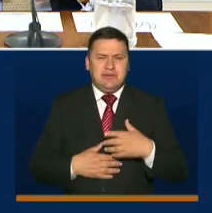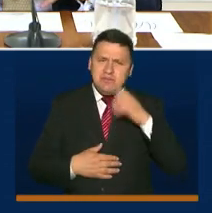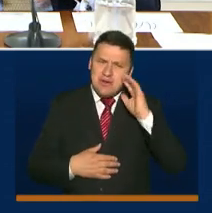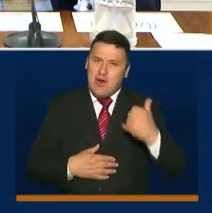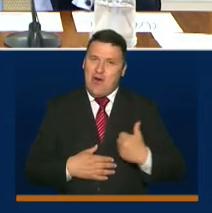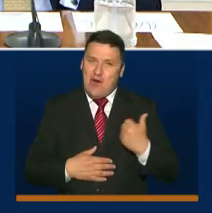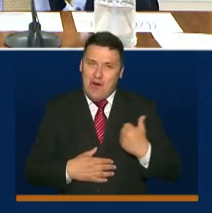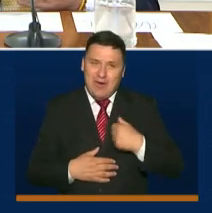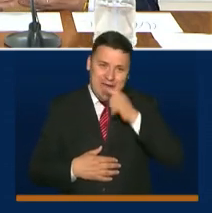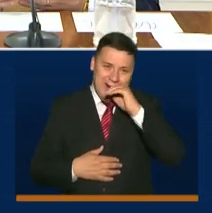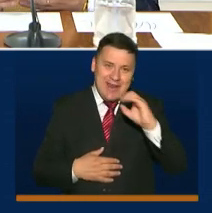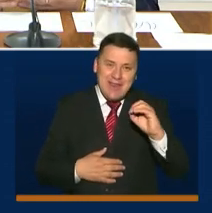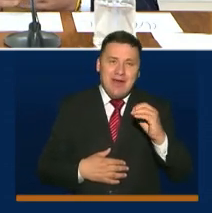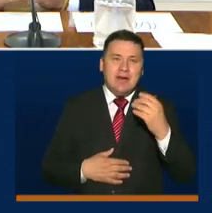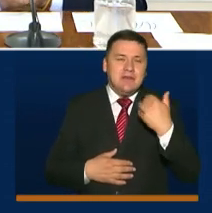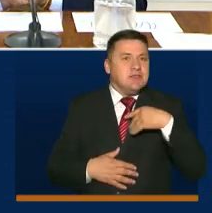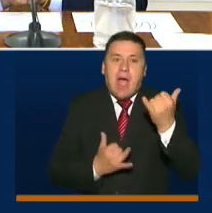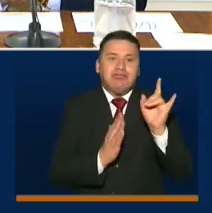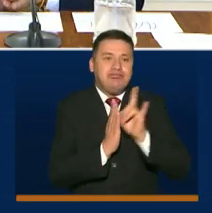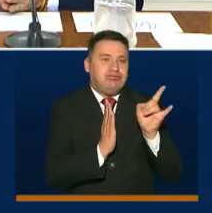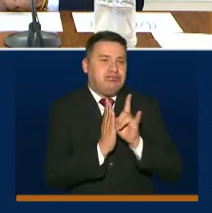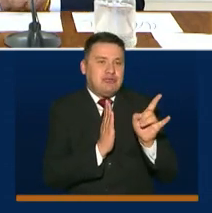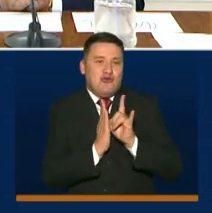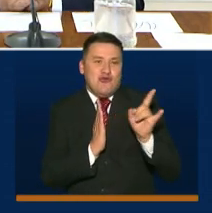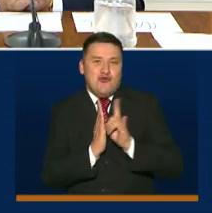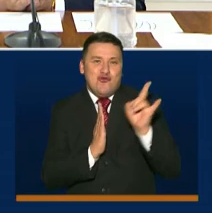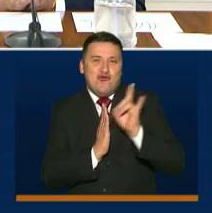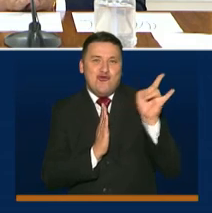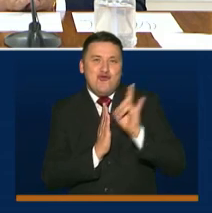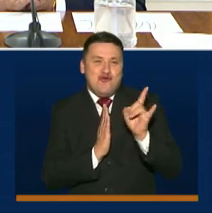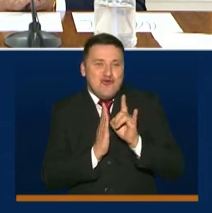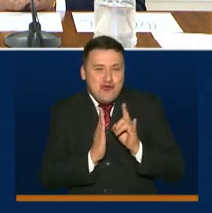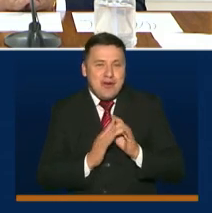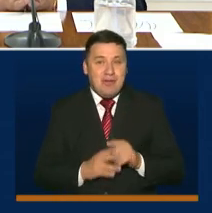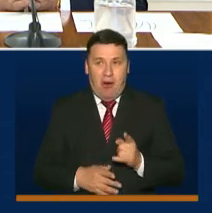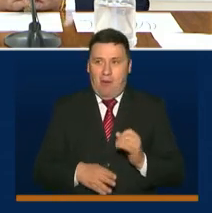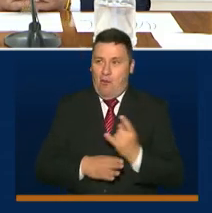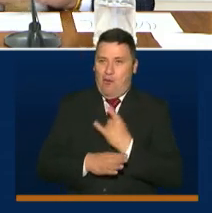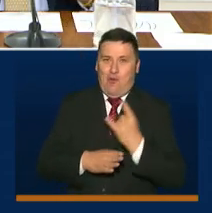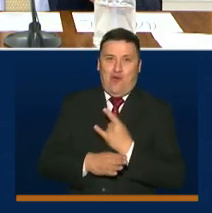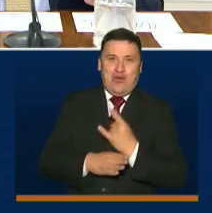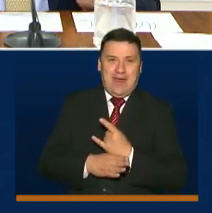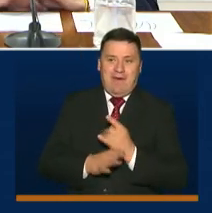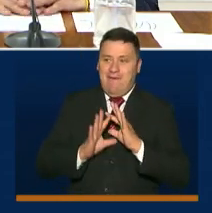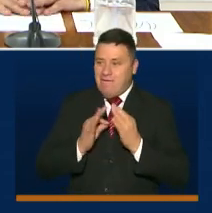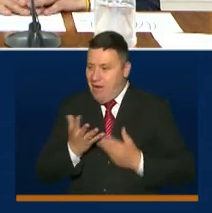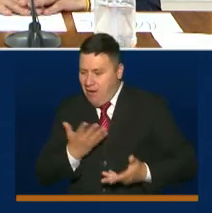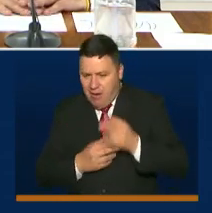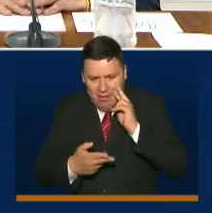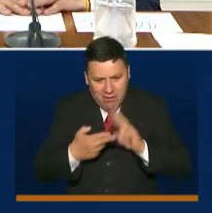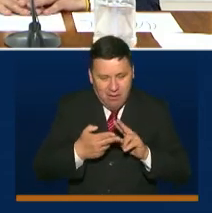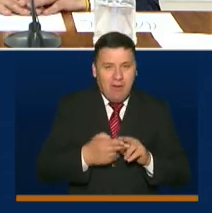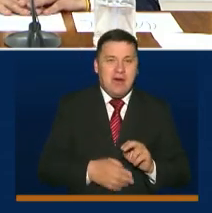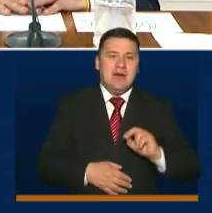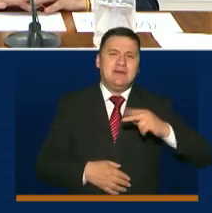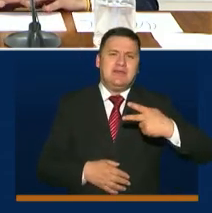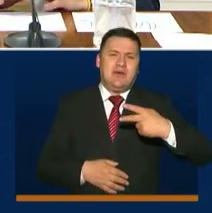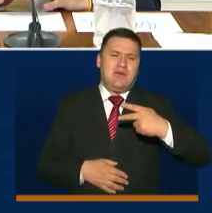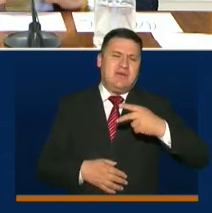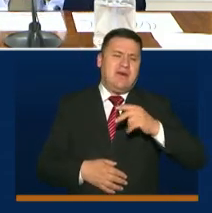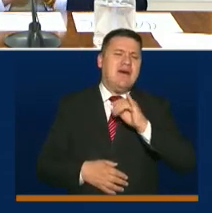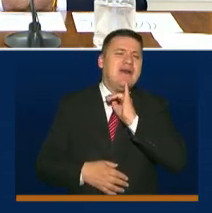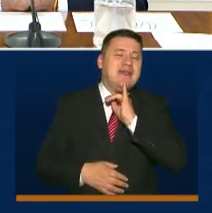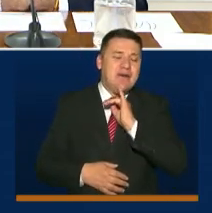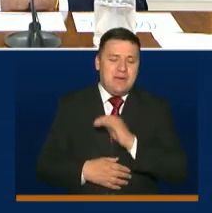niños que empezaron a hacer las descargas y hoy están utilizando la aplicación para familiarizarse con un segundo idioma.